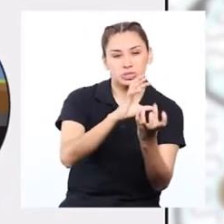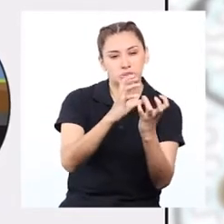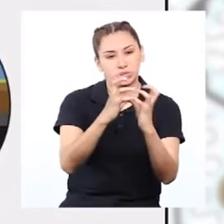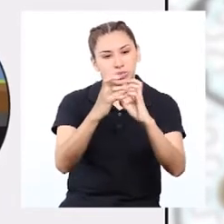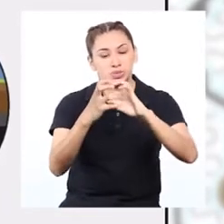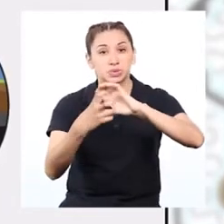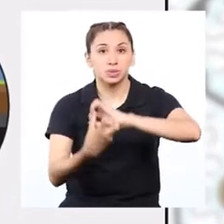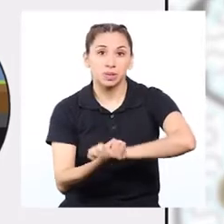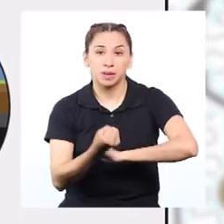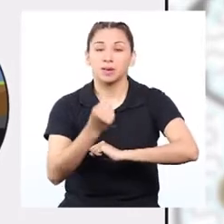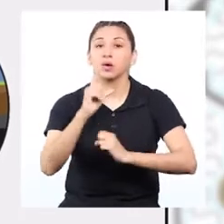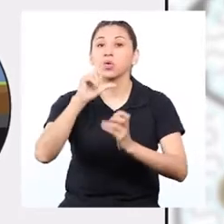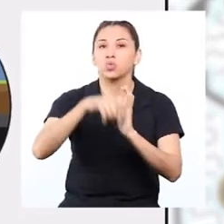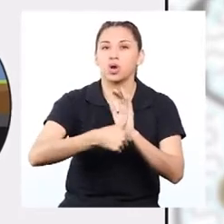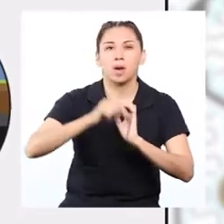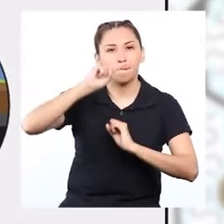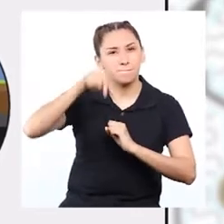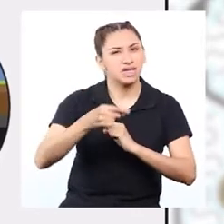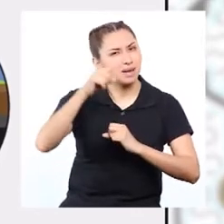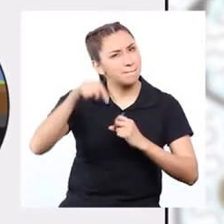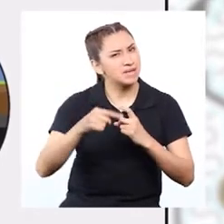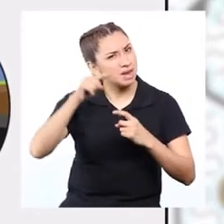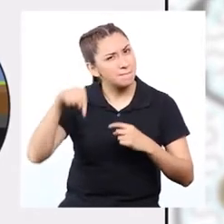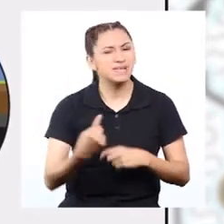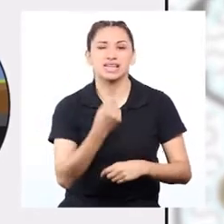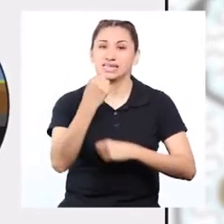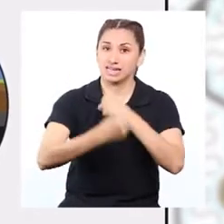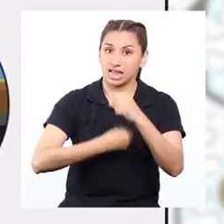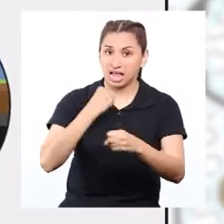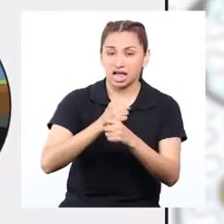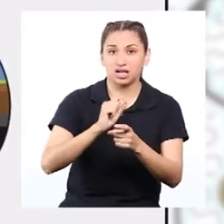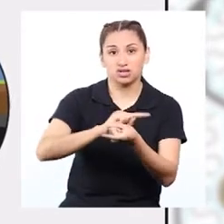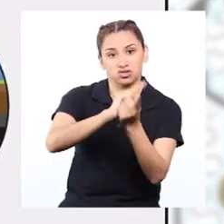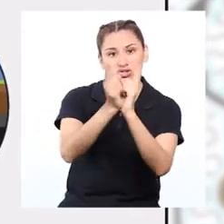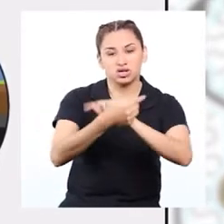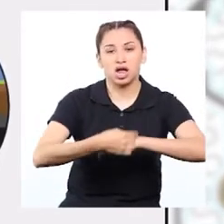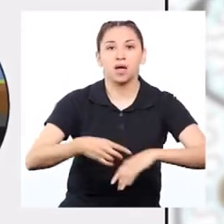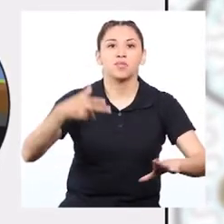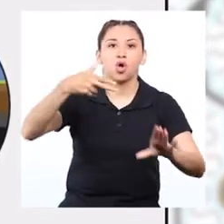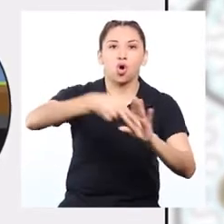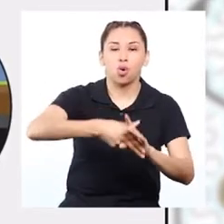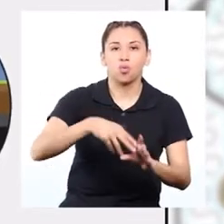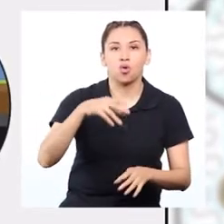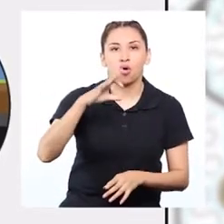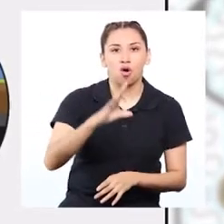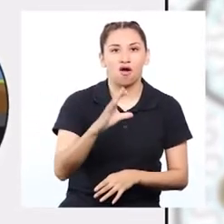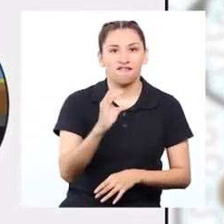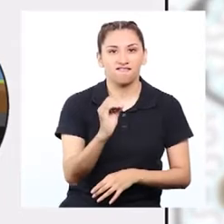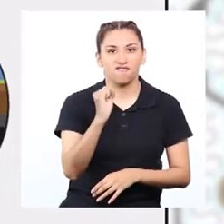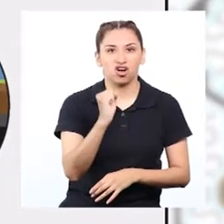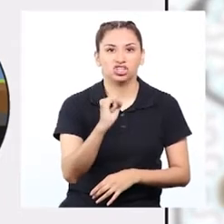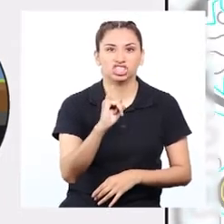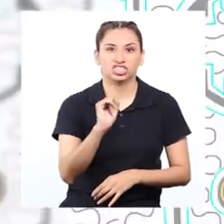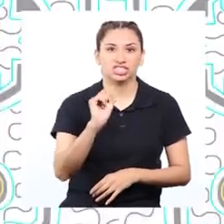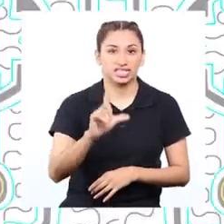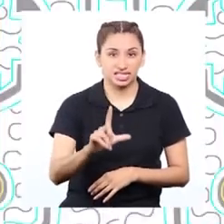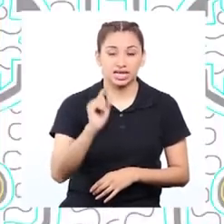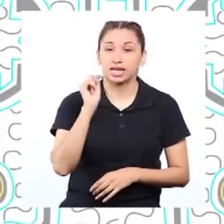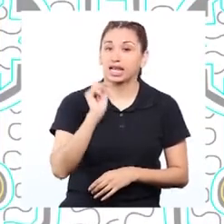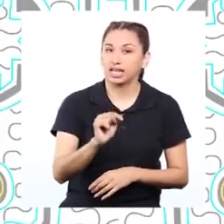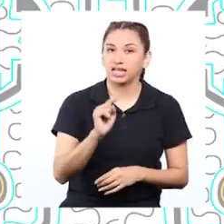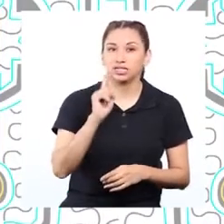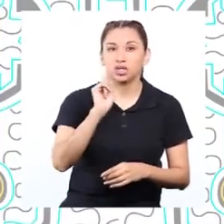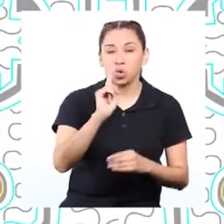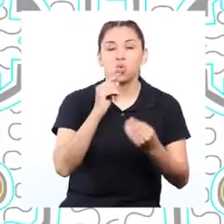descomposición y luego de miles de años se convierte en combustible fósil. Es un